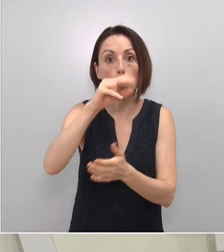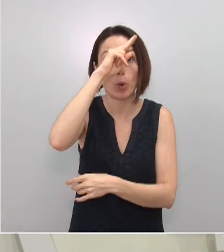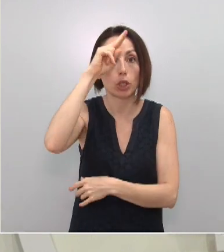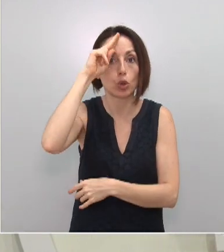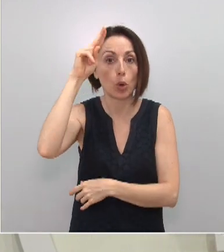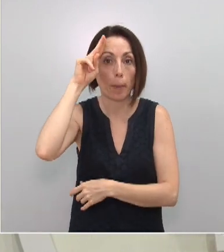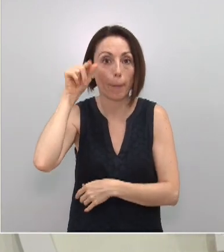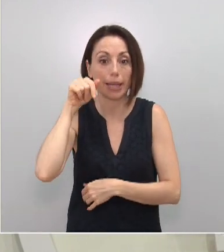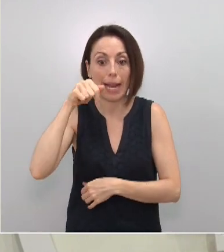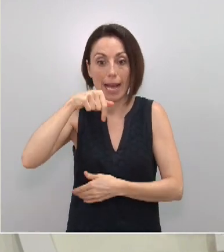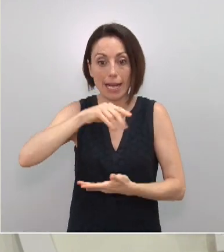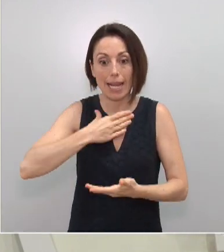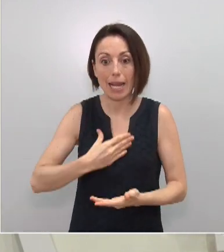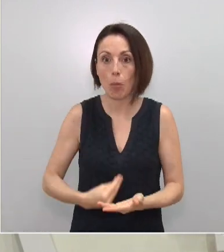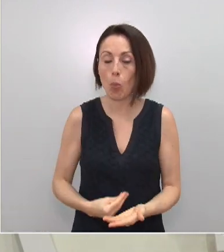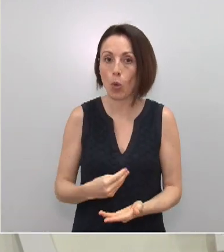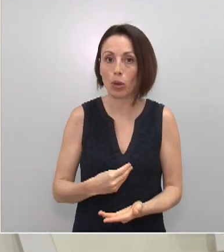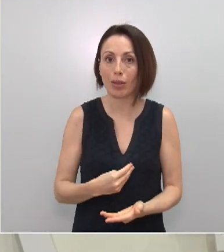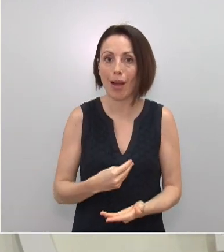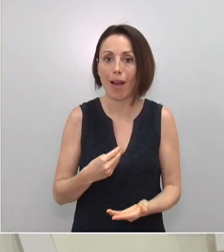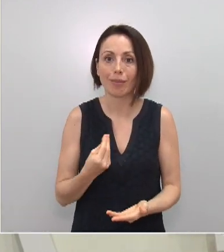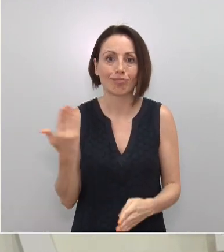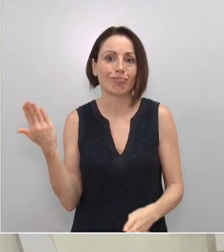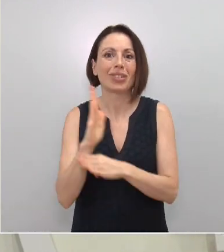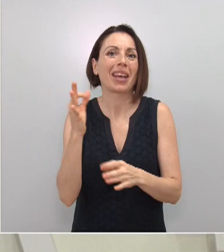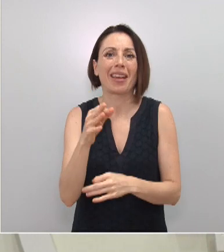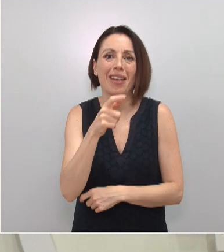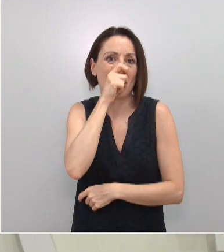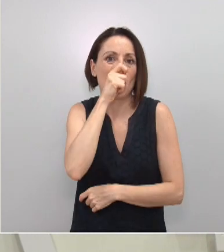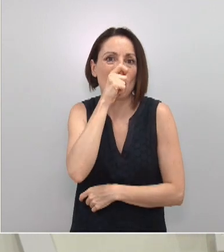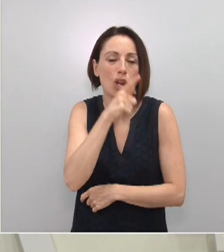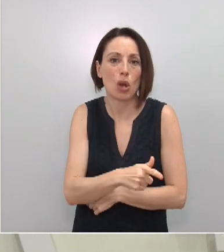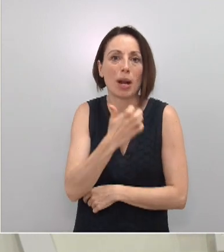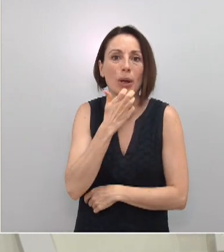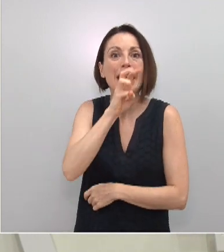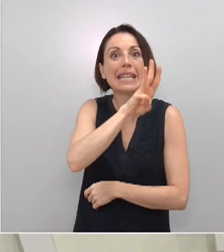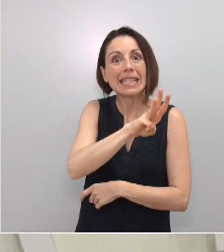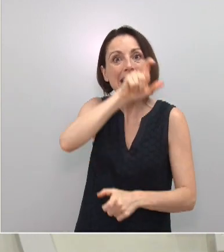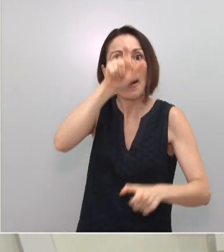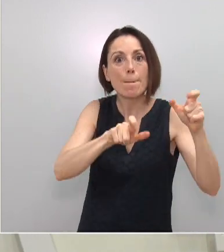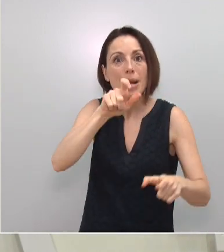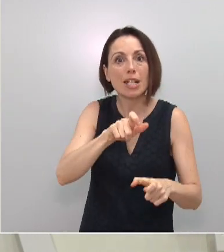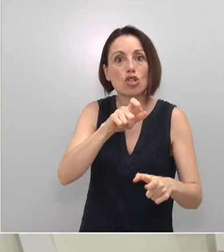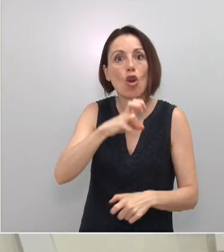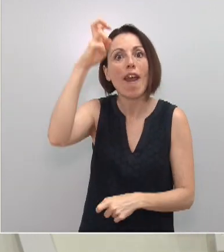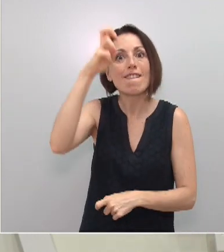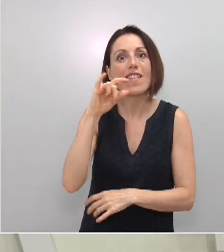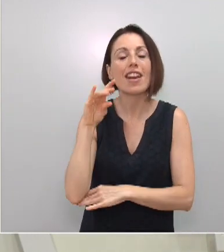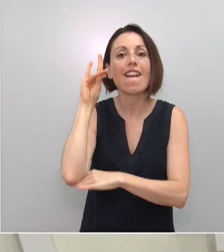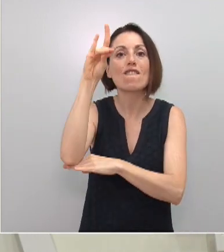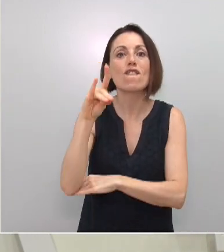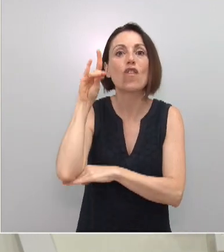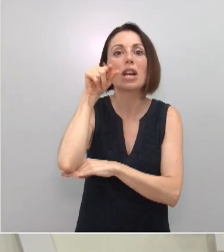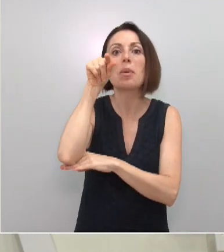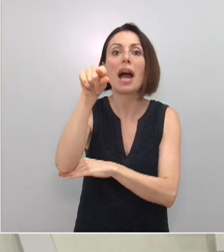Murcia somos un ejemplo de que es totalmente ineficaz, porque tres personas procedentes de un vuelo de Bolivia pasaron ese control y ya han infectado a